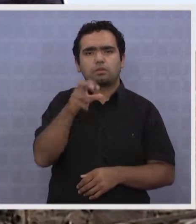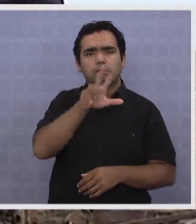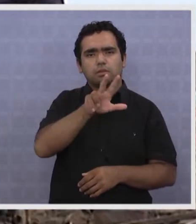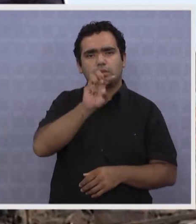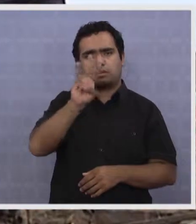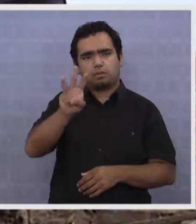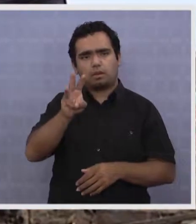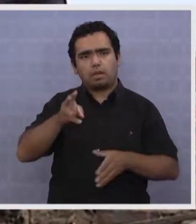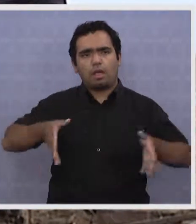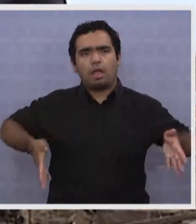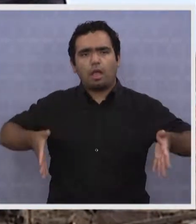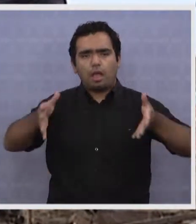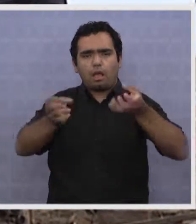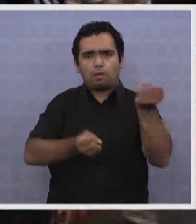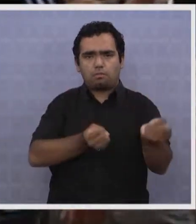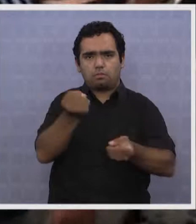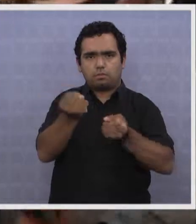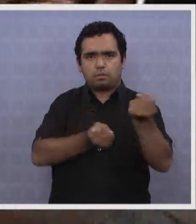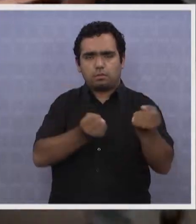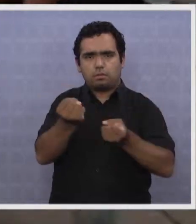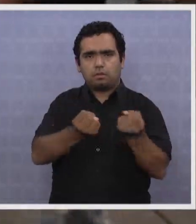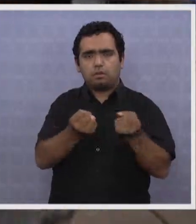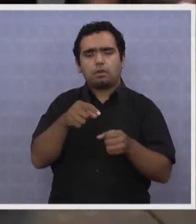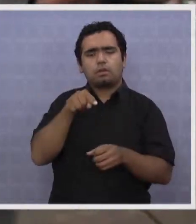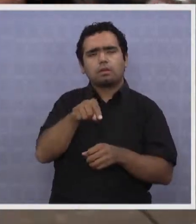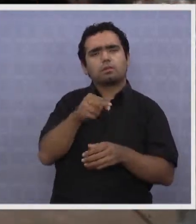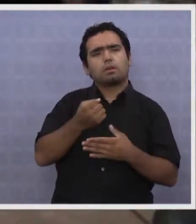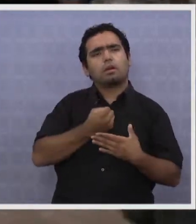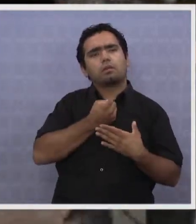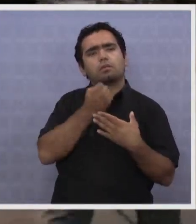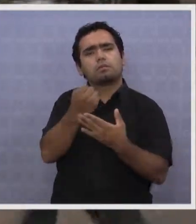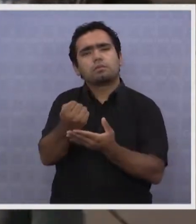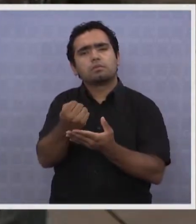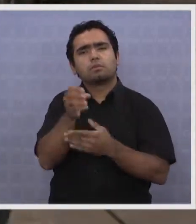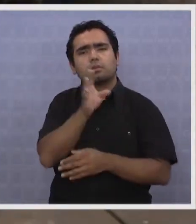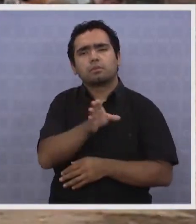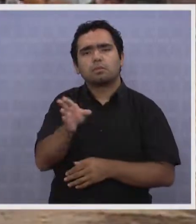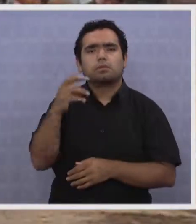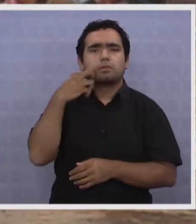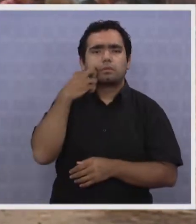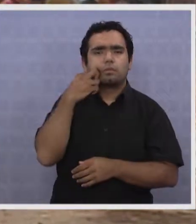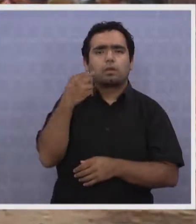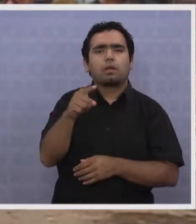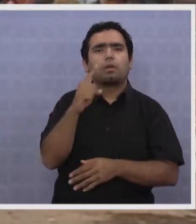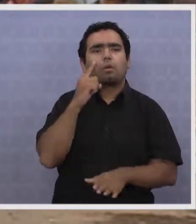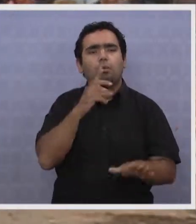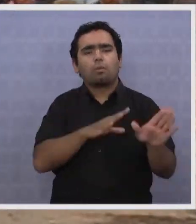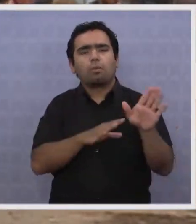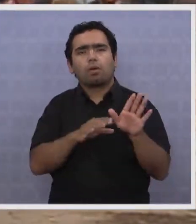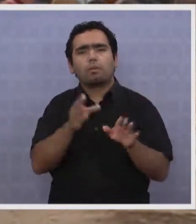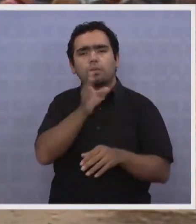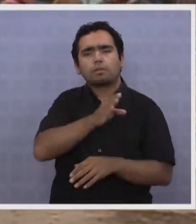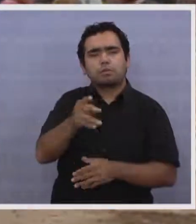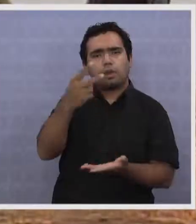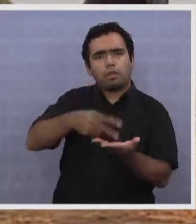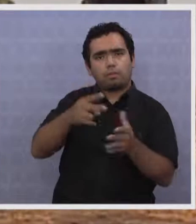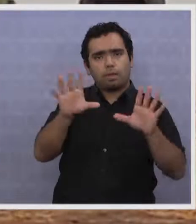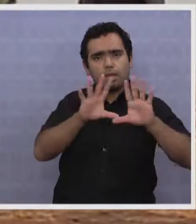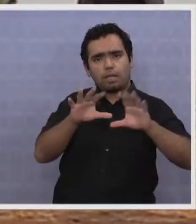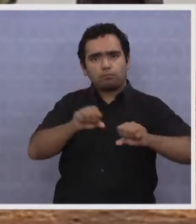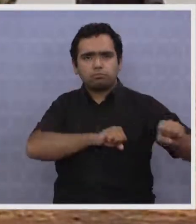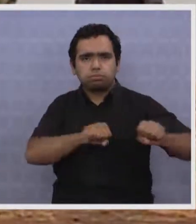183 camiones con mercadería rotulada como ayuda humanitaria para los damnificados del terremoto 2010,